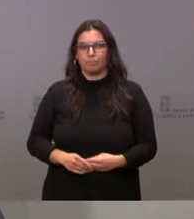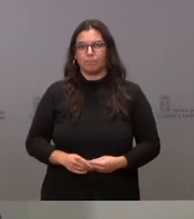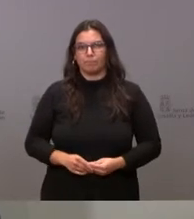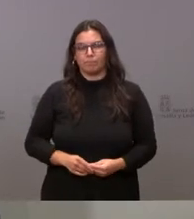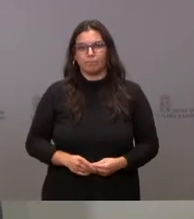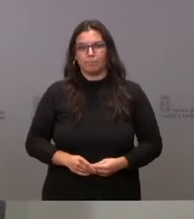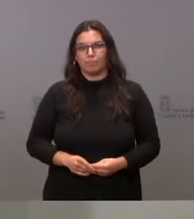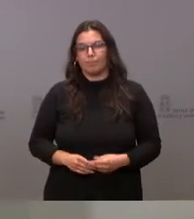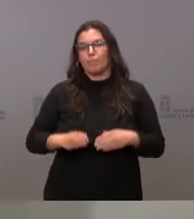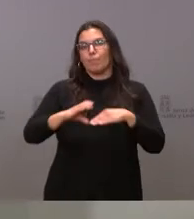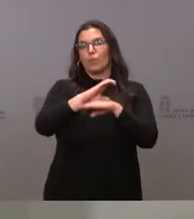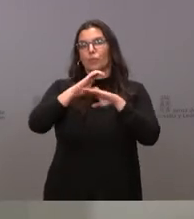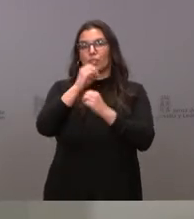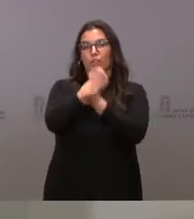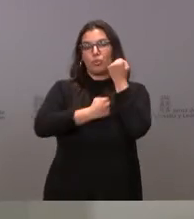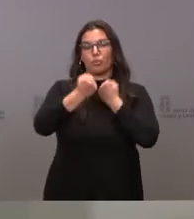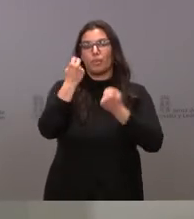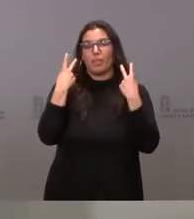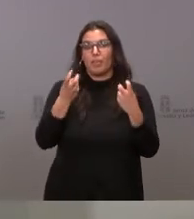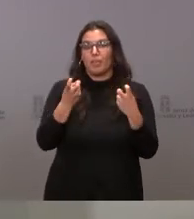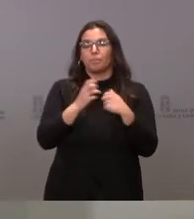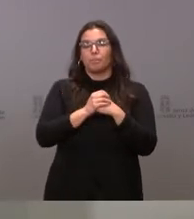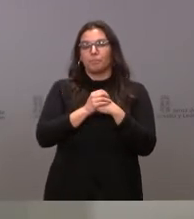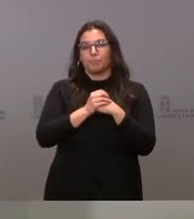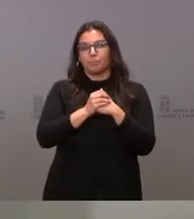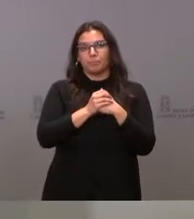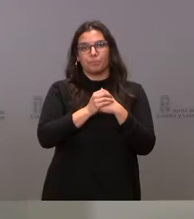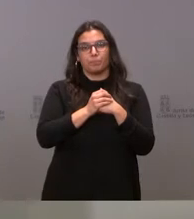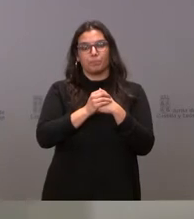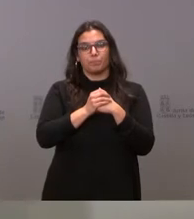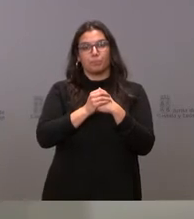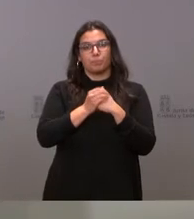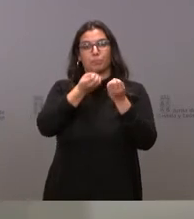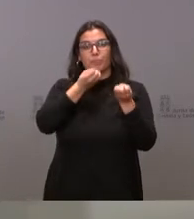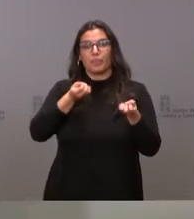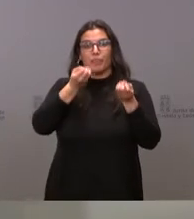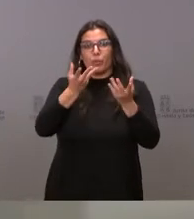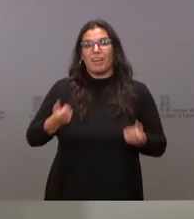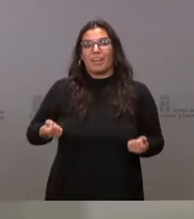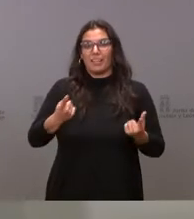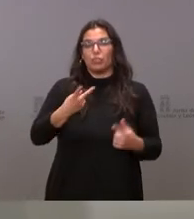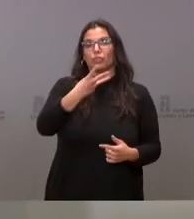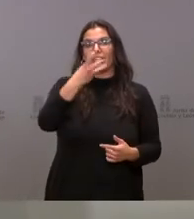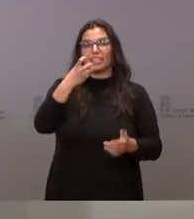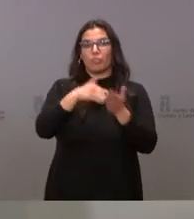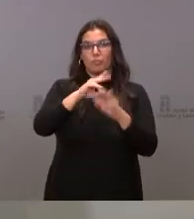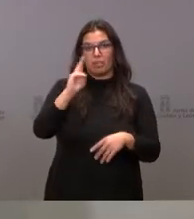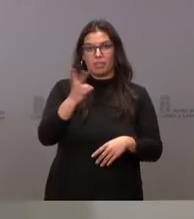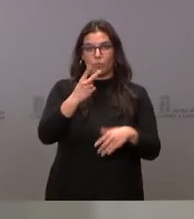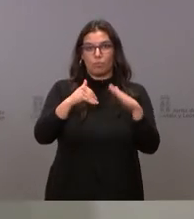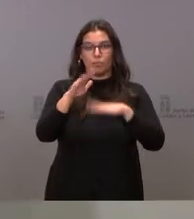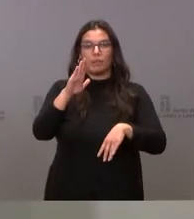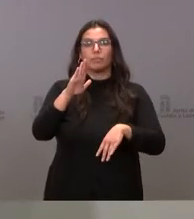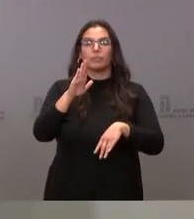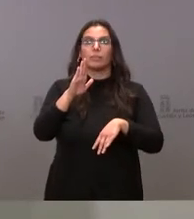La Consejería de Economía y Hacienda informa del gasto de más de trescientos mil euros para